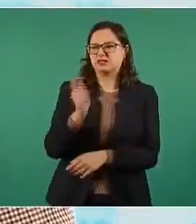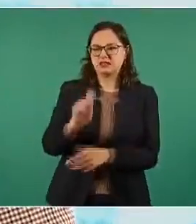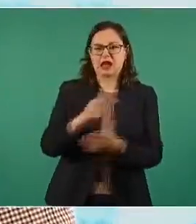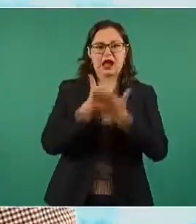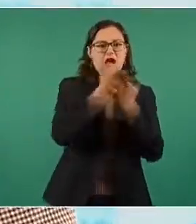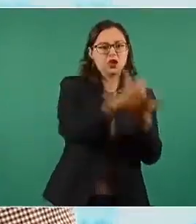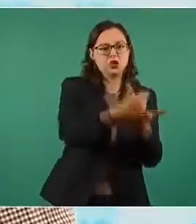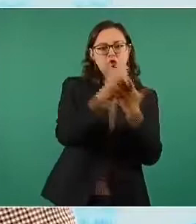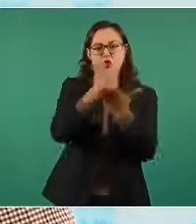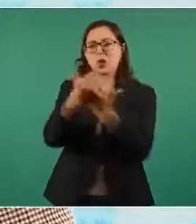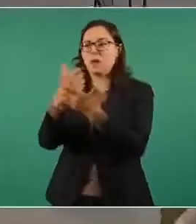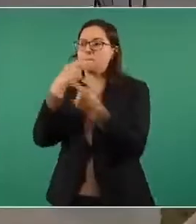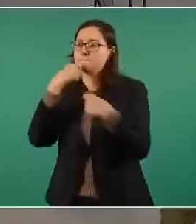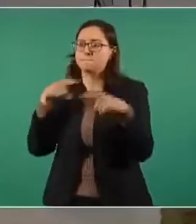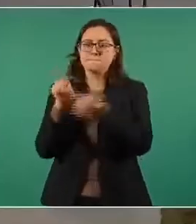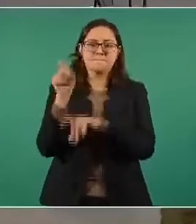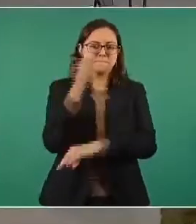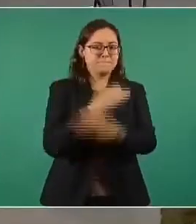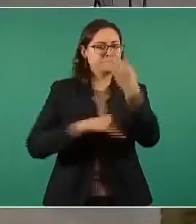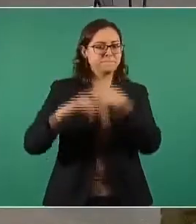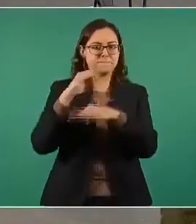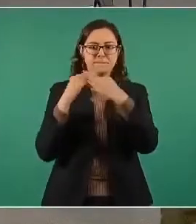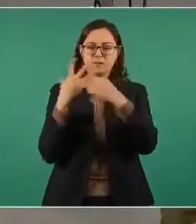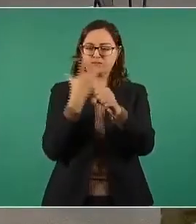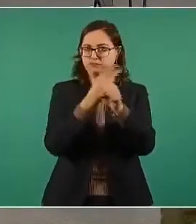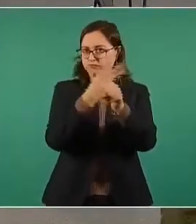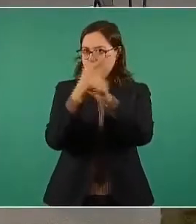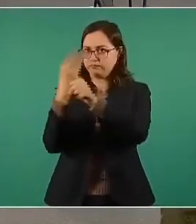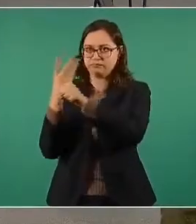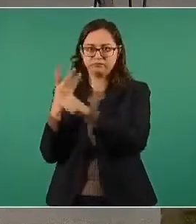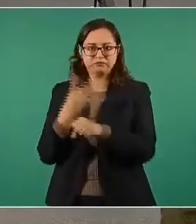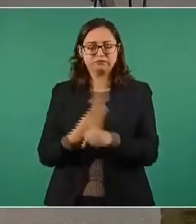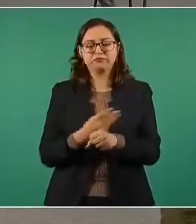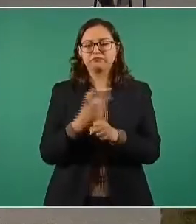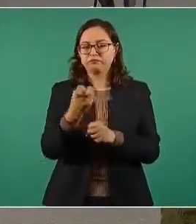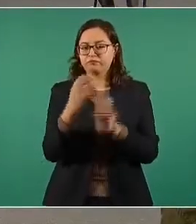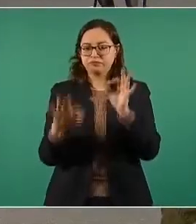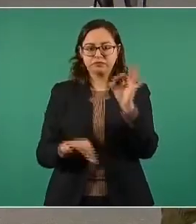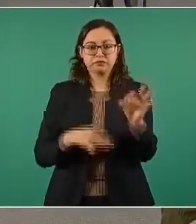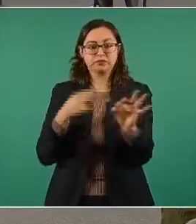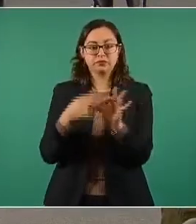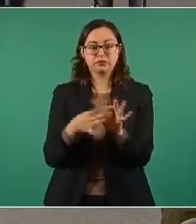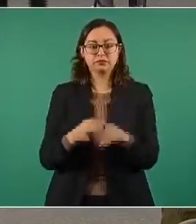rehabilitando toda la infraestructura afectada. Eso sería todo, señor. Gracias.